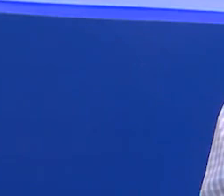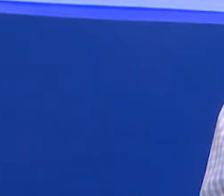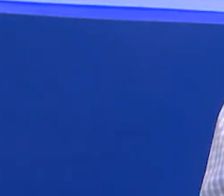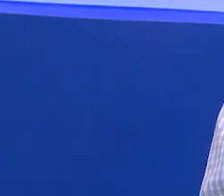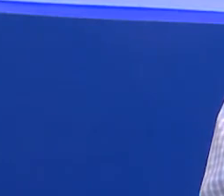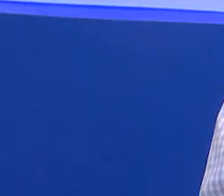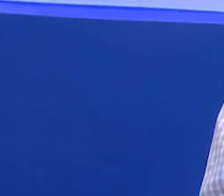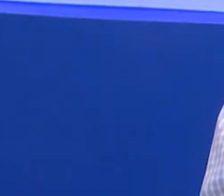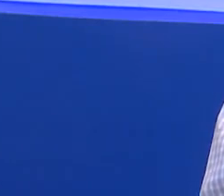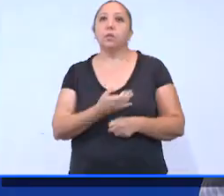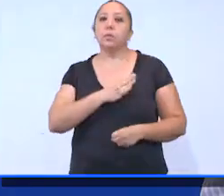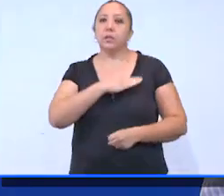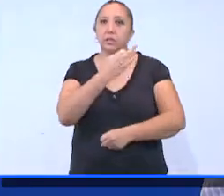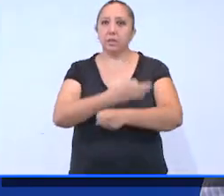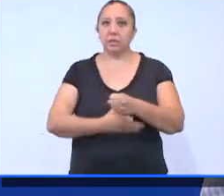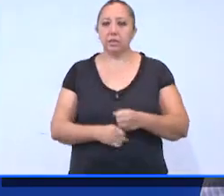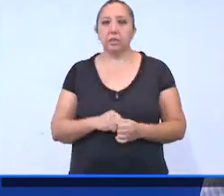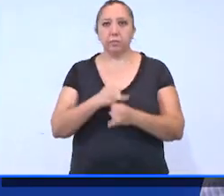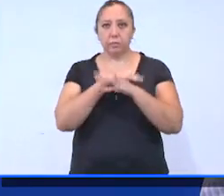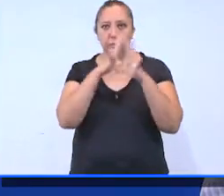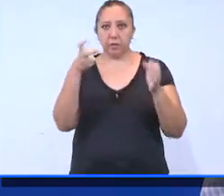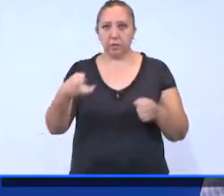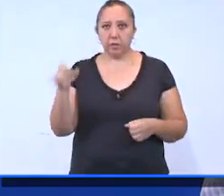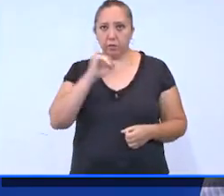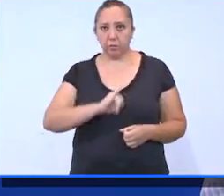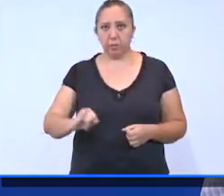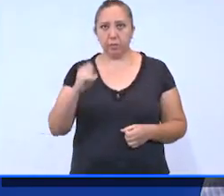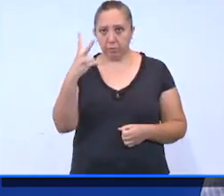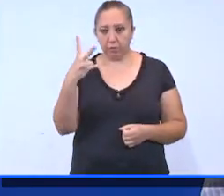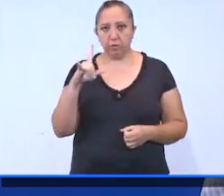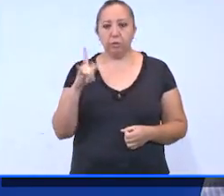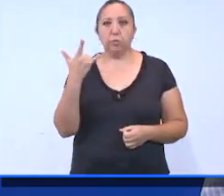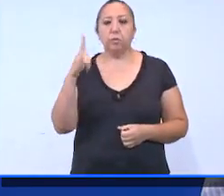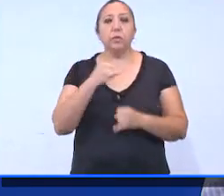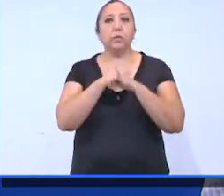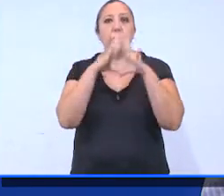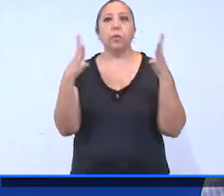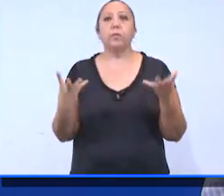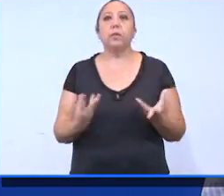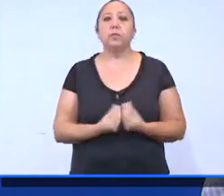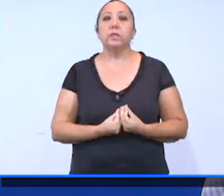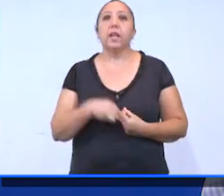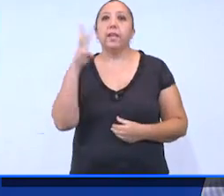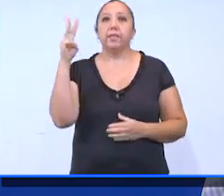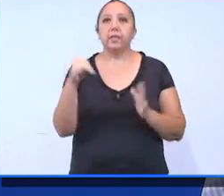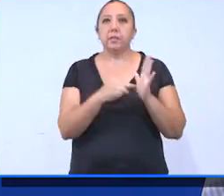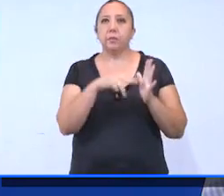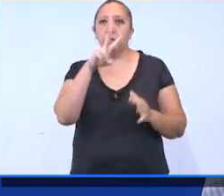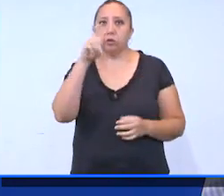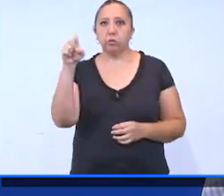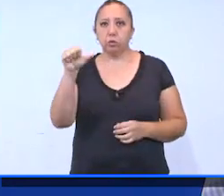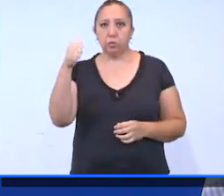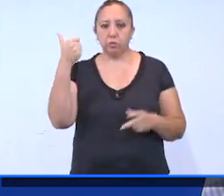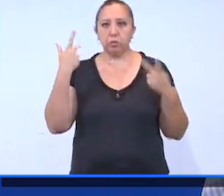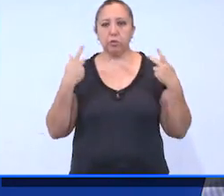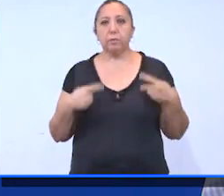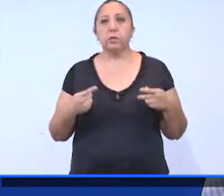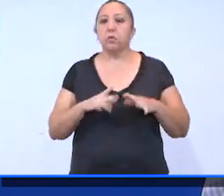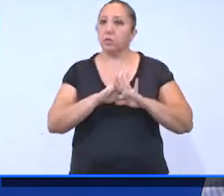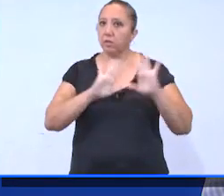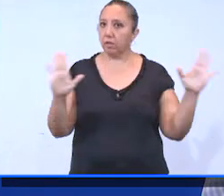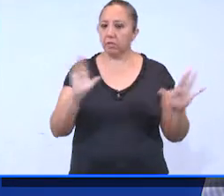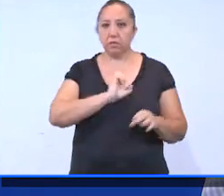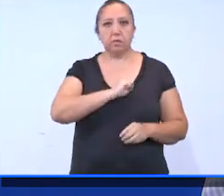secretario. Buenas tardes. En el parte médico de este jueves 2 de julio informamos. 3,211 pacientes ya se